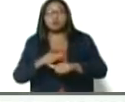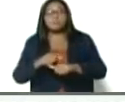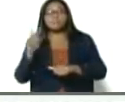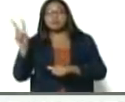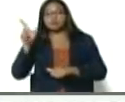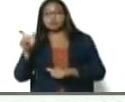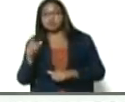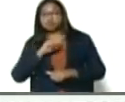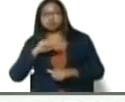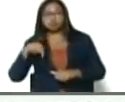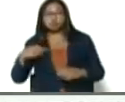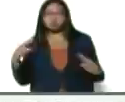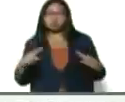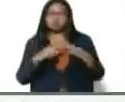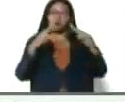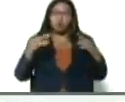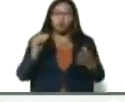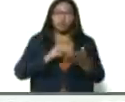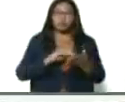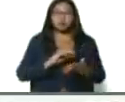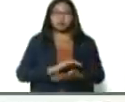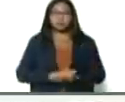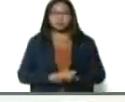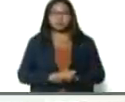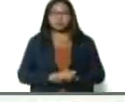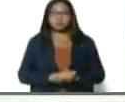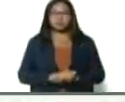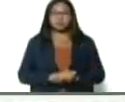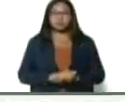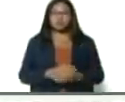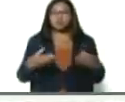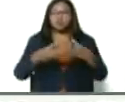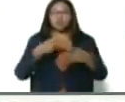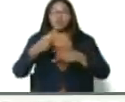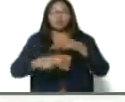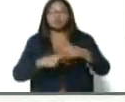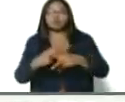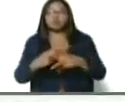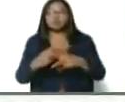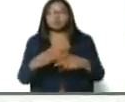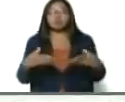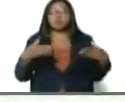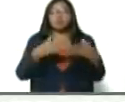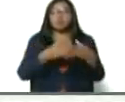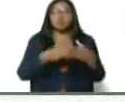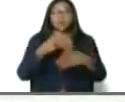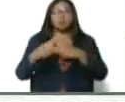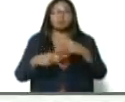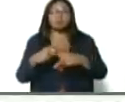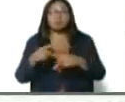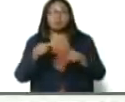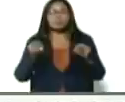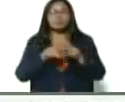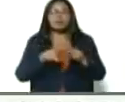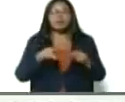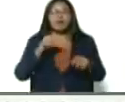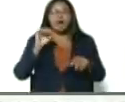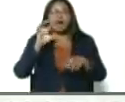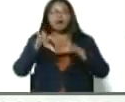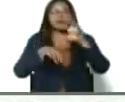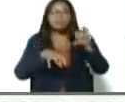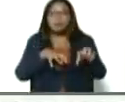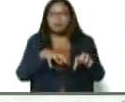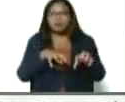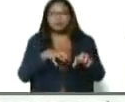hemos ido al reencuentro con sectores productivos como por ejemplo la Cámara Venezolana de la Industria de Vino y Caprina, el día de ayer junto